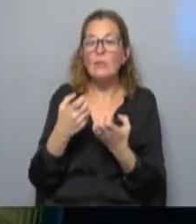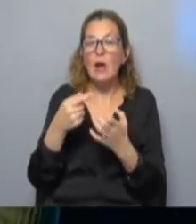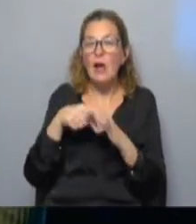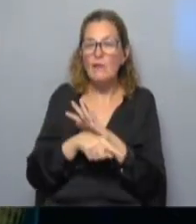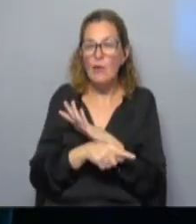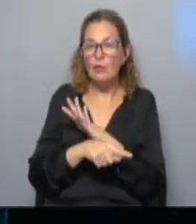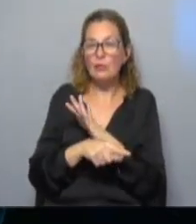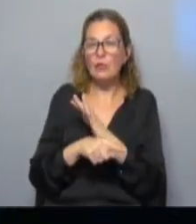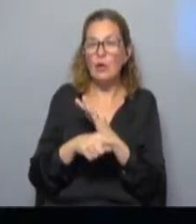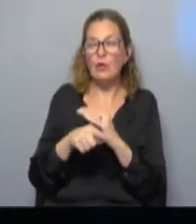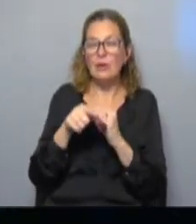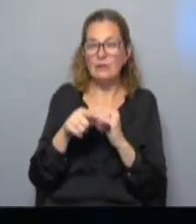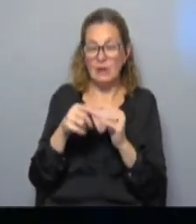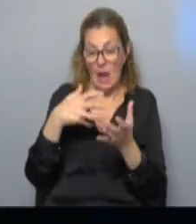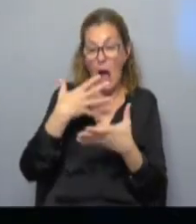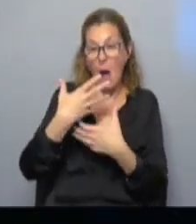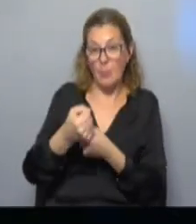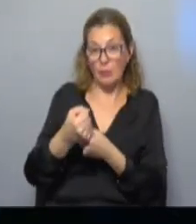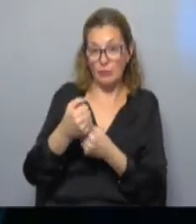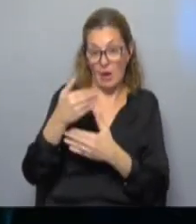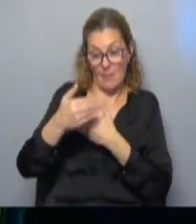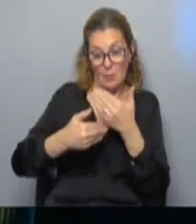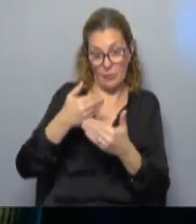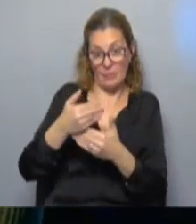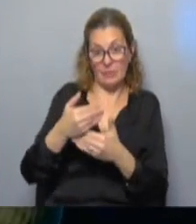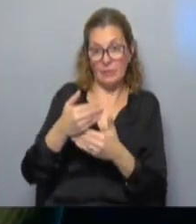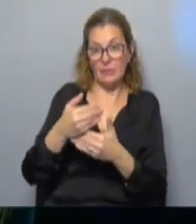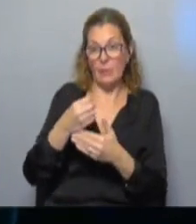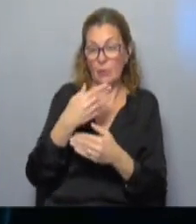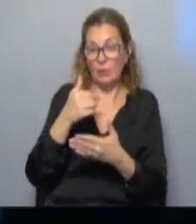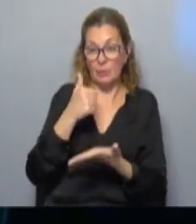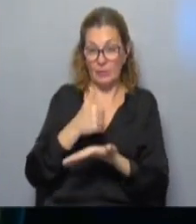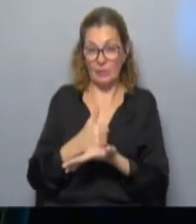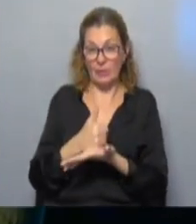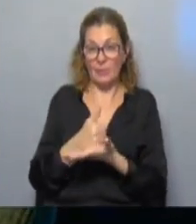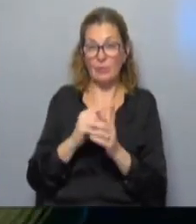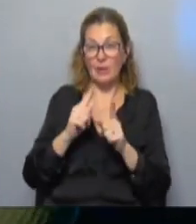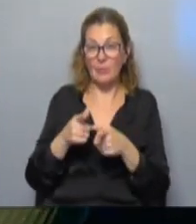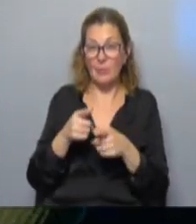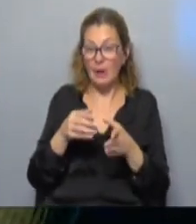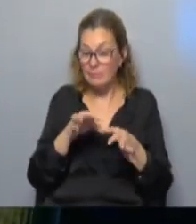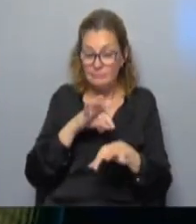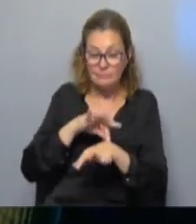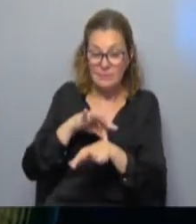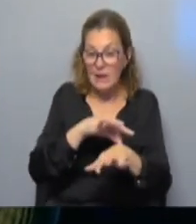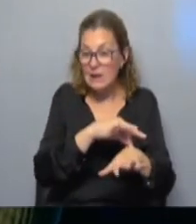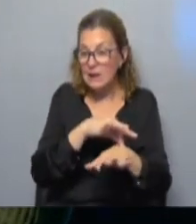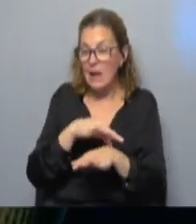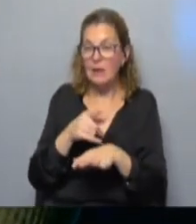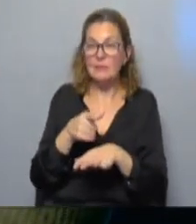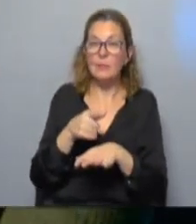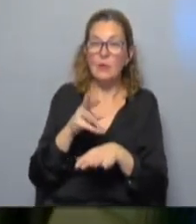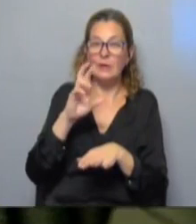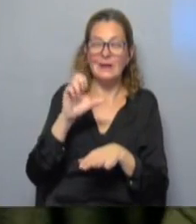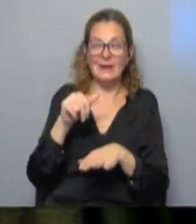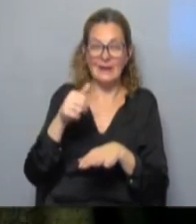Recursos que es el que cubre todo este tipo de procedimiento ¿verdad? bueno para eso estamos también para un poco guiar en el caso de los